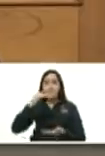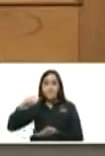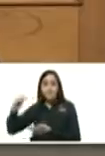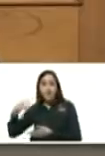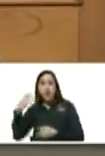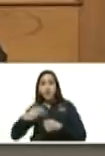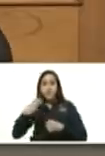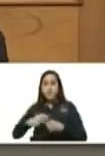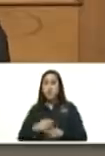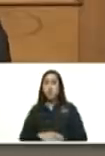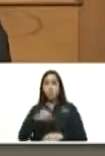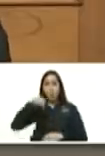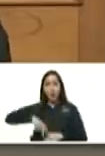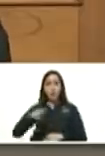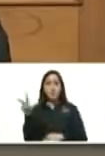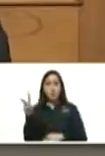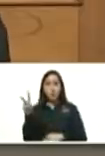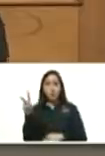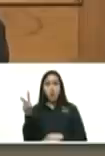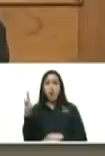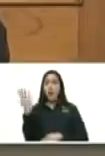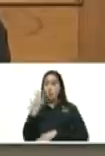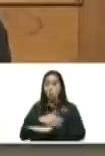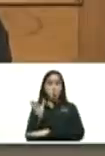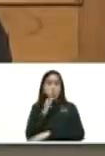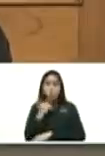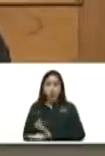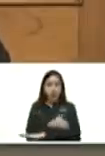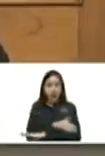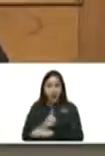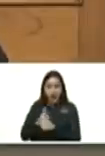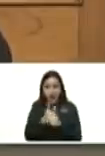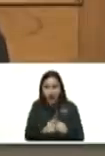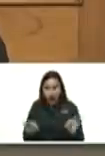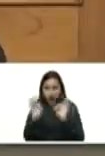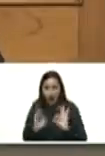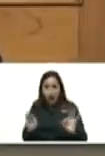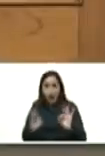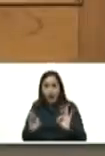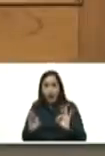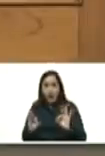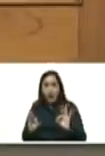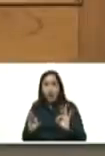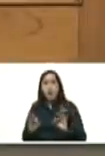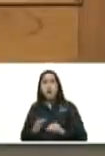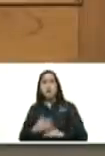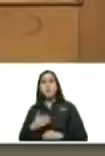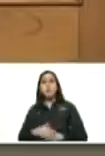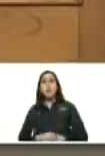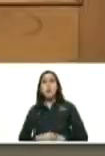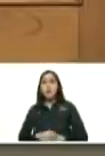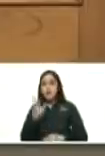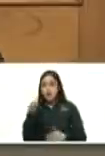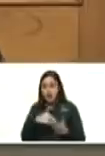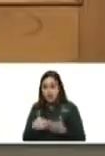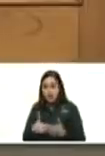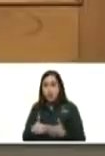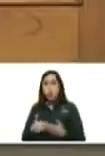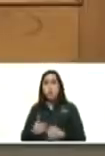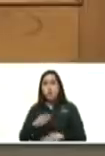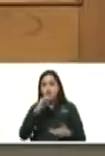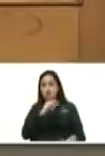Venezuela llegó a producir sin bloqueo sin persecución sin sanciones más de 3 millones de